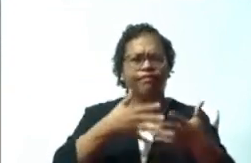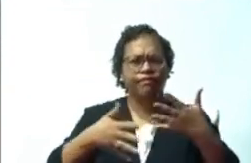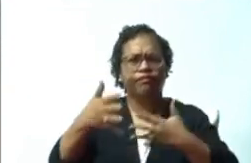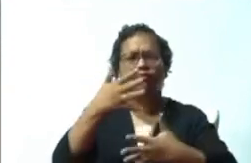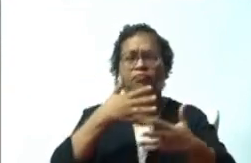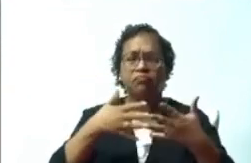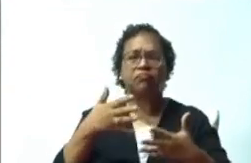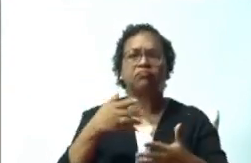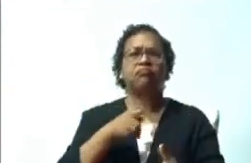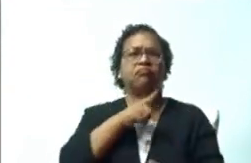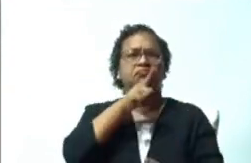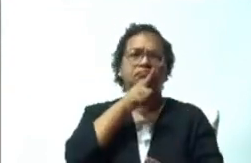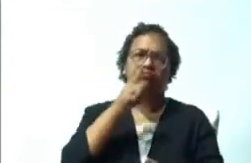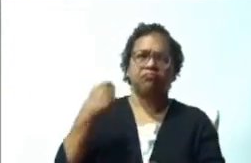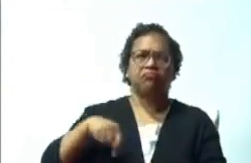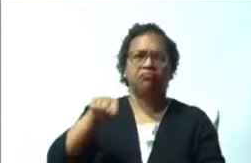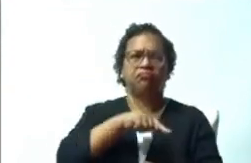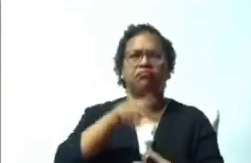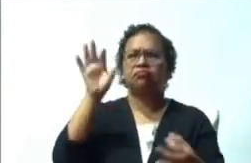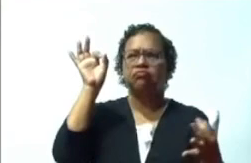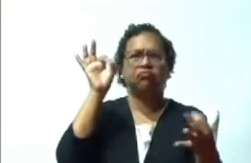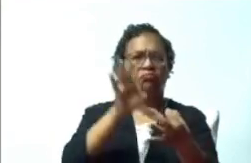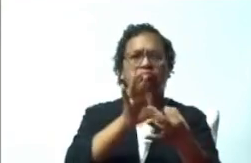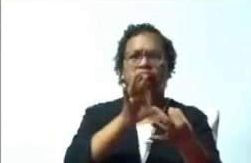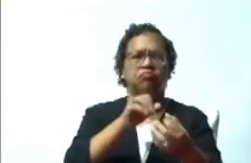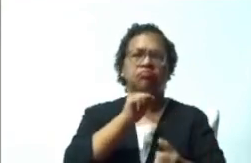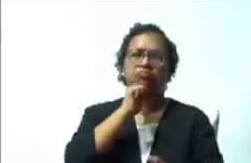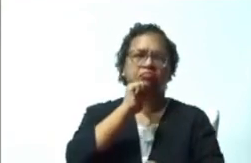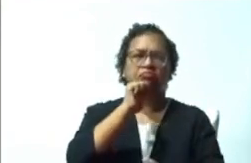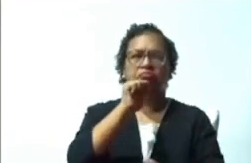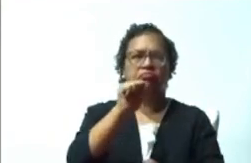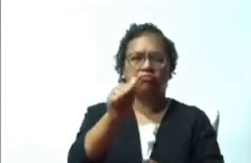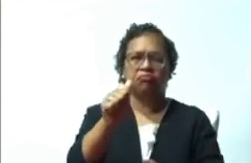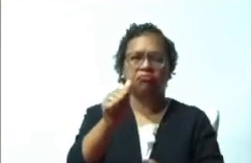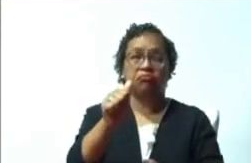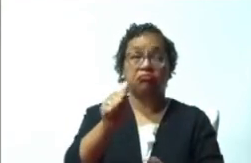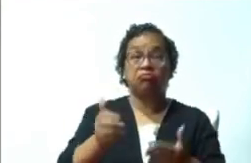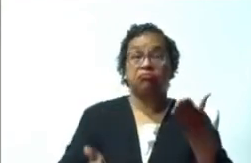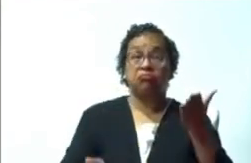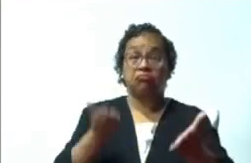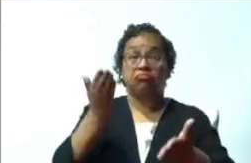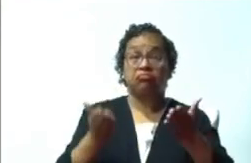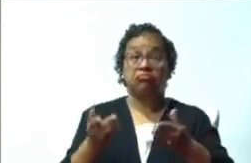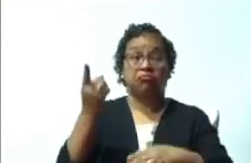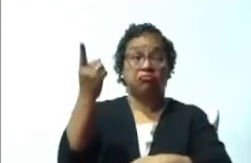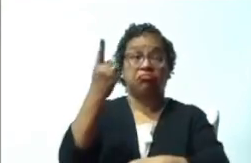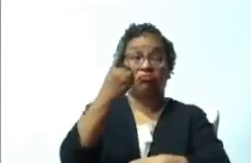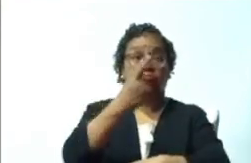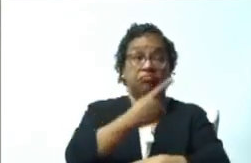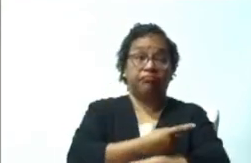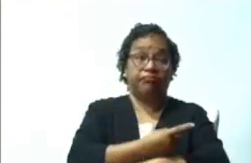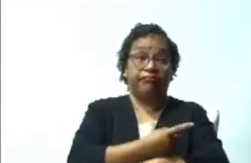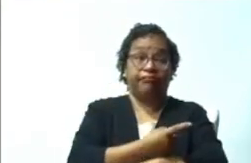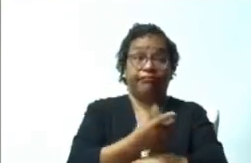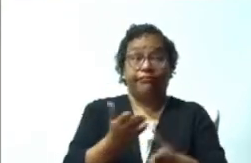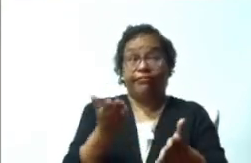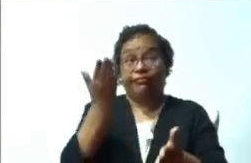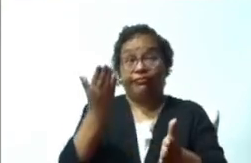perfecto, si tal vez alguno un día le pudimos faltar,